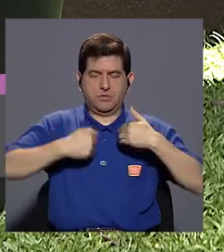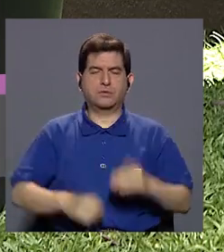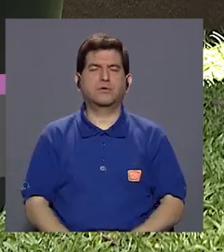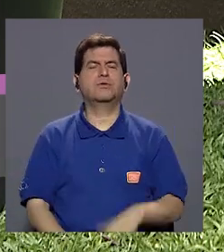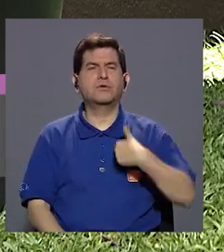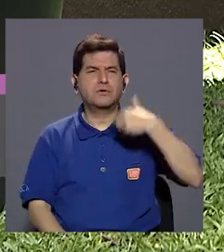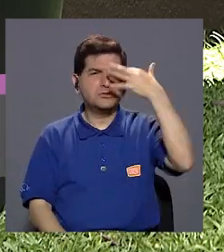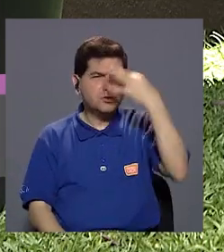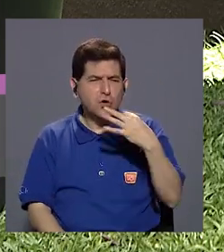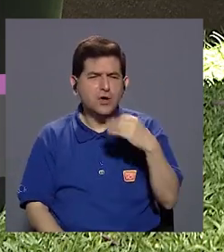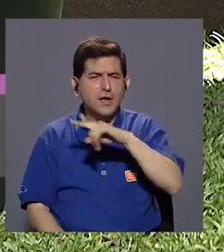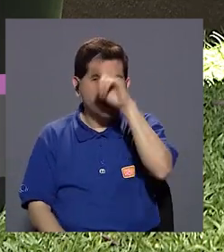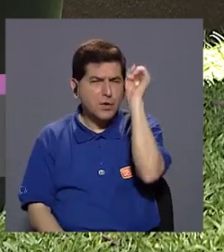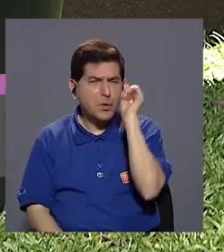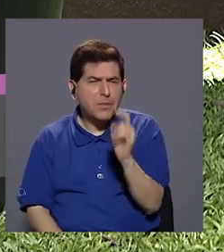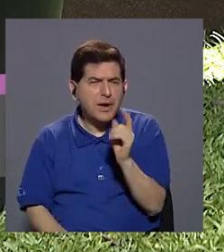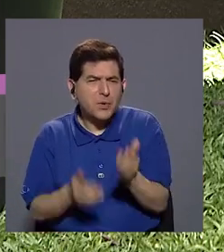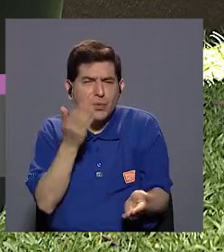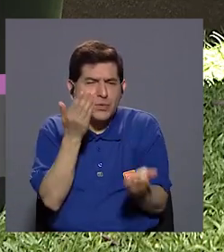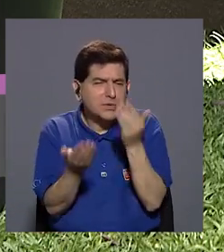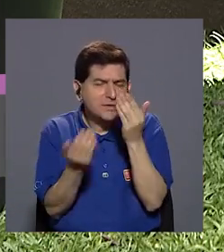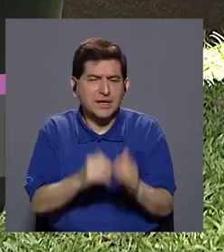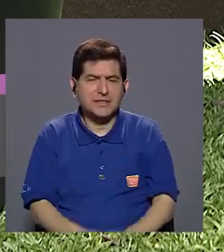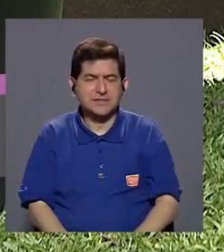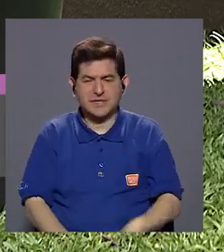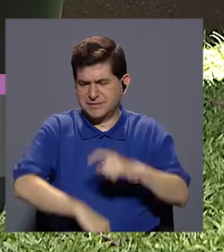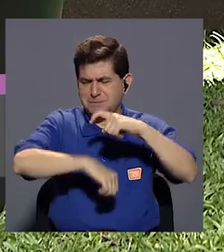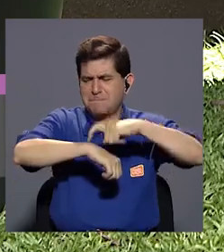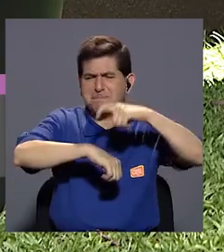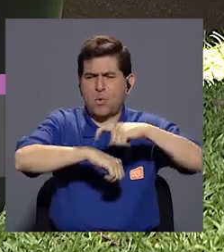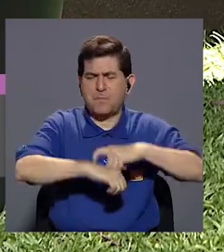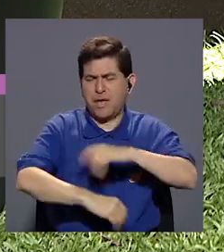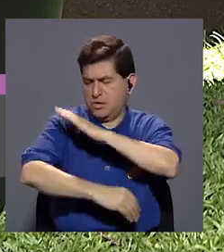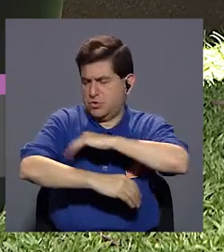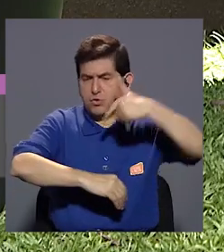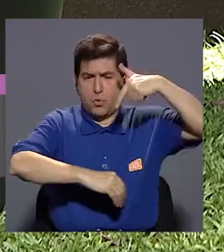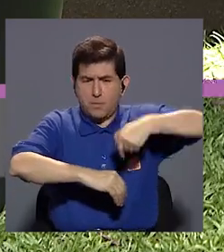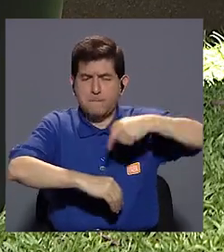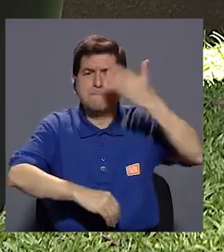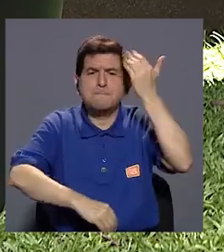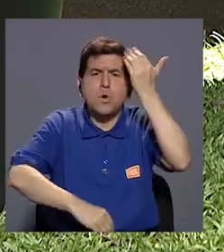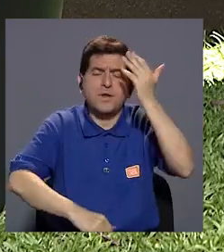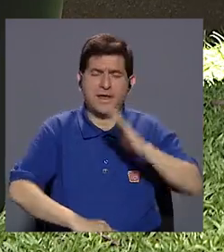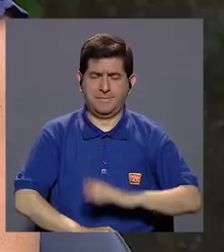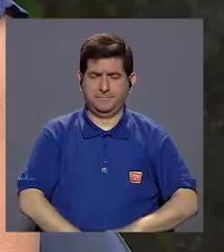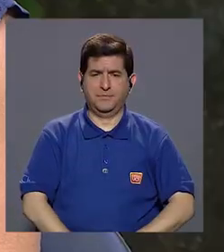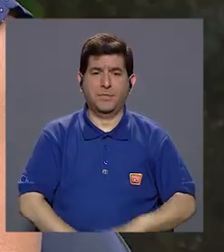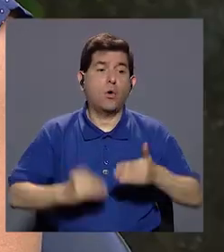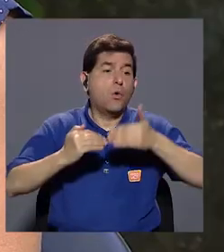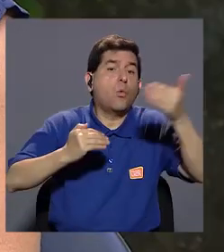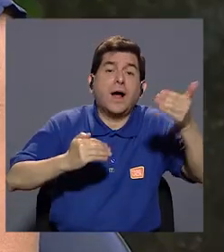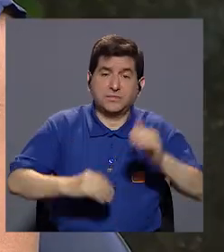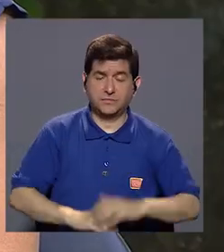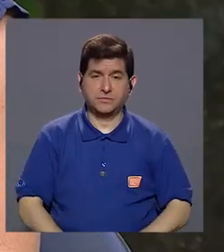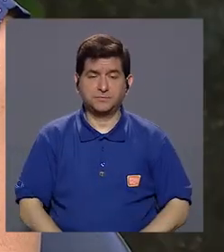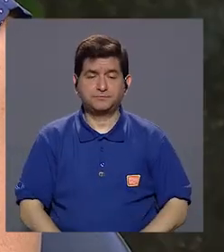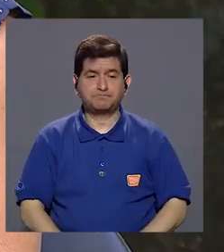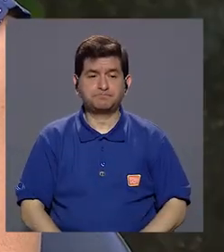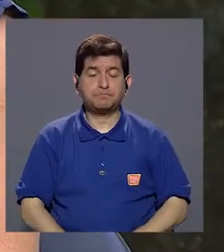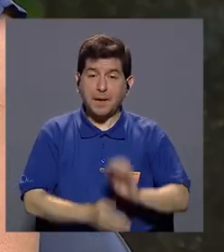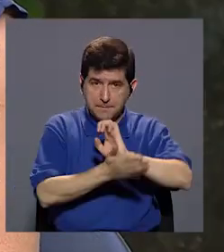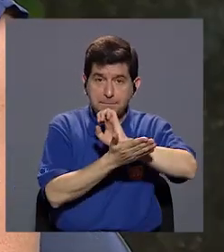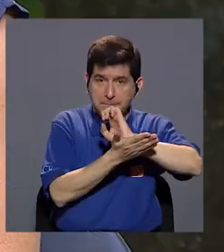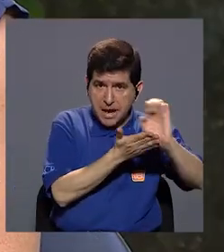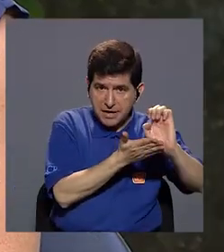¿Cuándo? Yo creo que esta es una de las preguntas. ¿Cuándo vacunar? ¿Por qué vacunamos? Vacunamos como